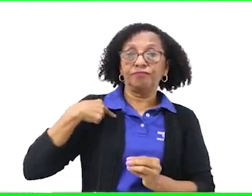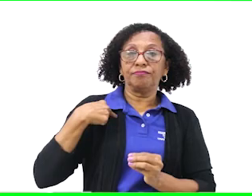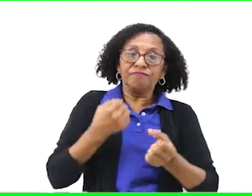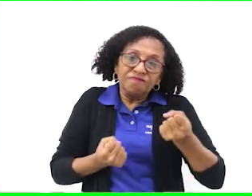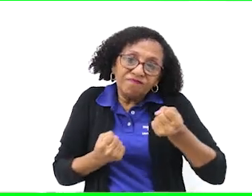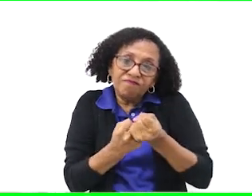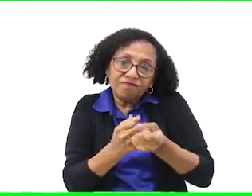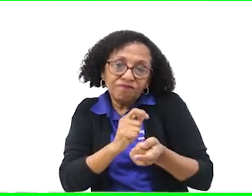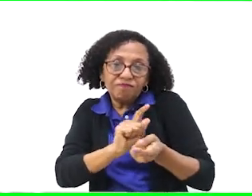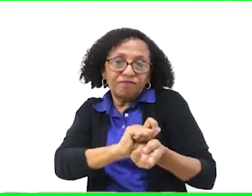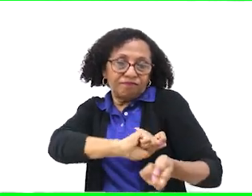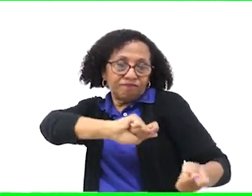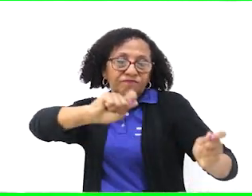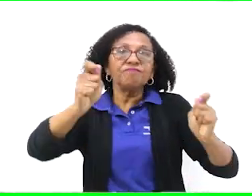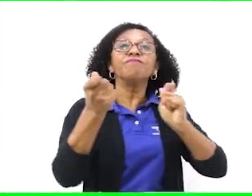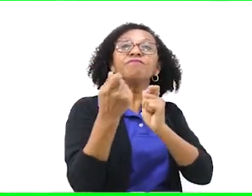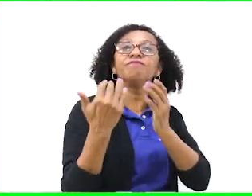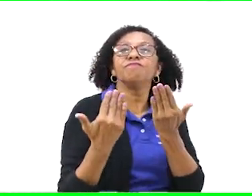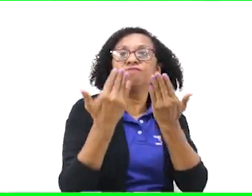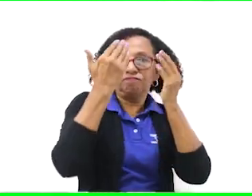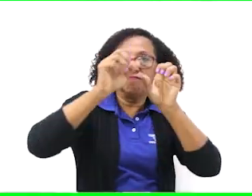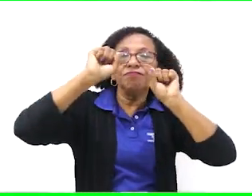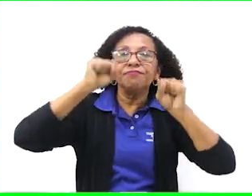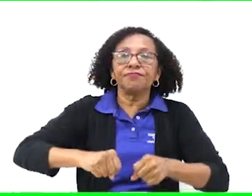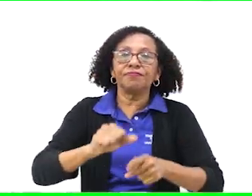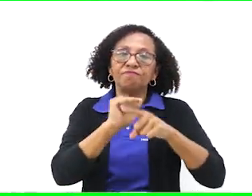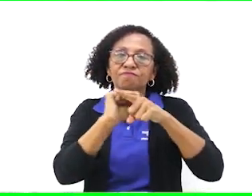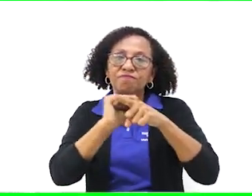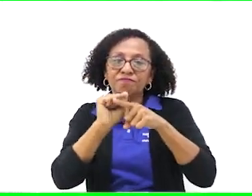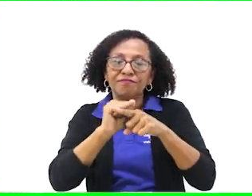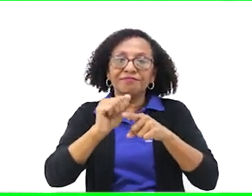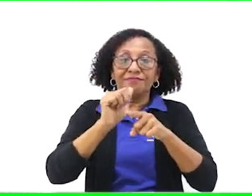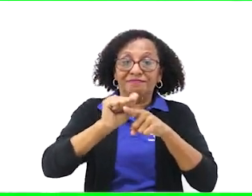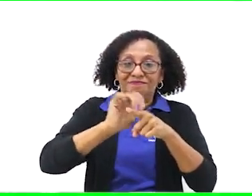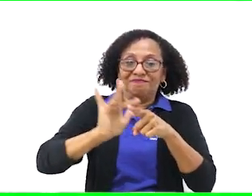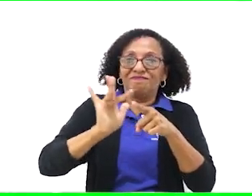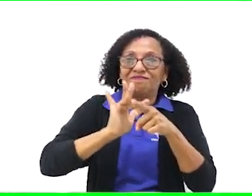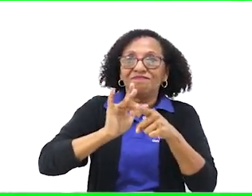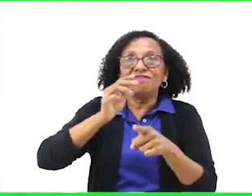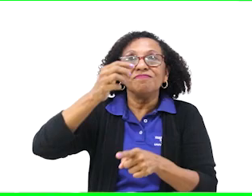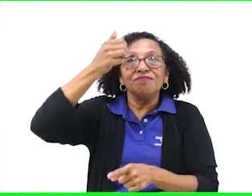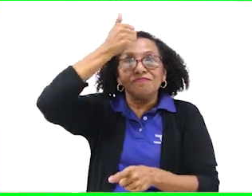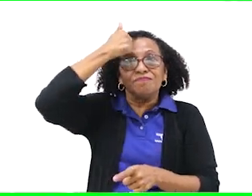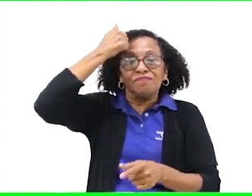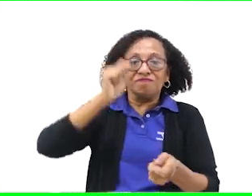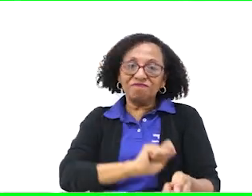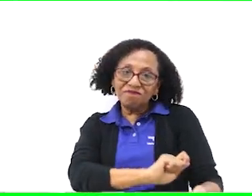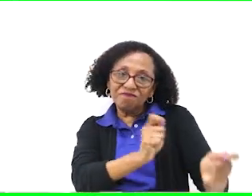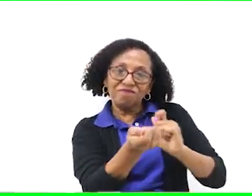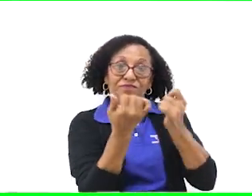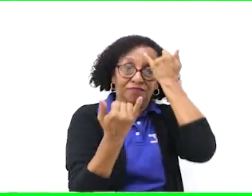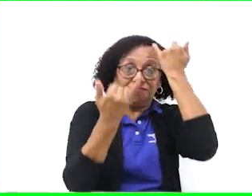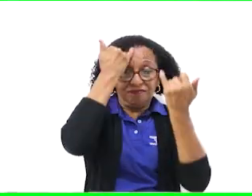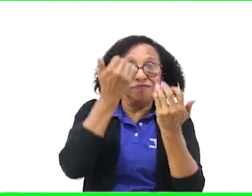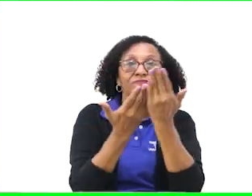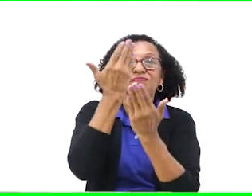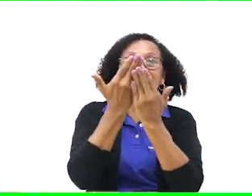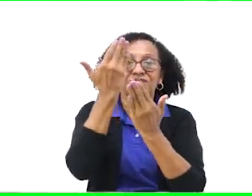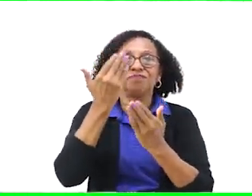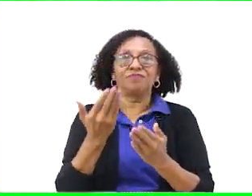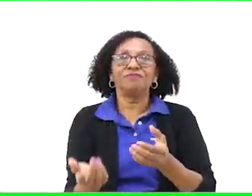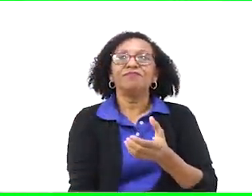me ha permitido ser un agente de cambio con capacidad para desarrollar prácticas pedagógicas innovadoras y